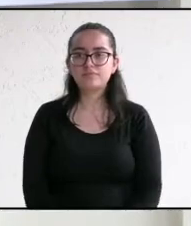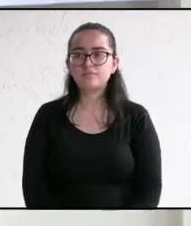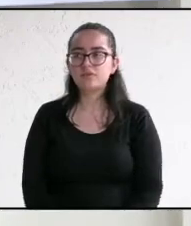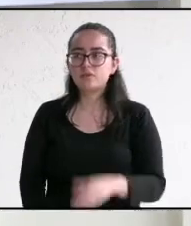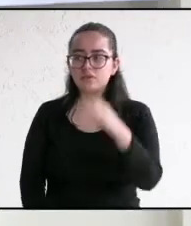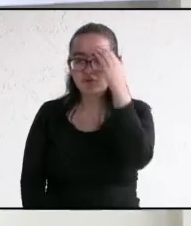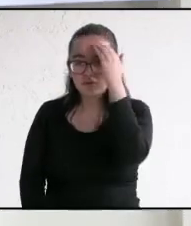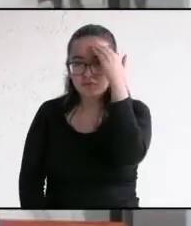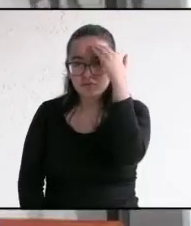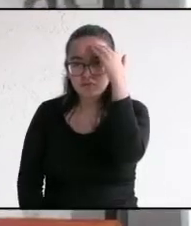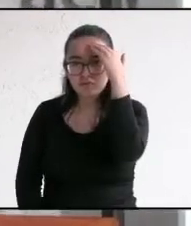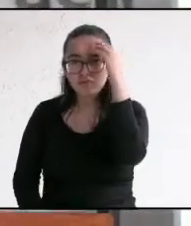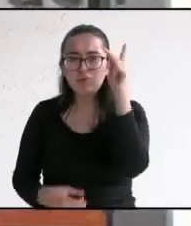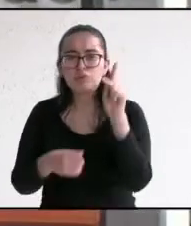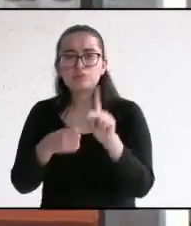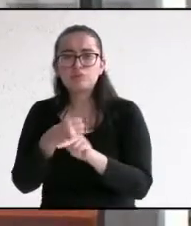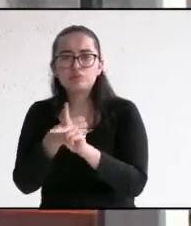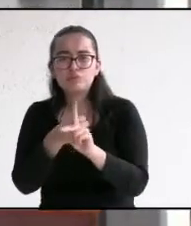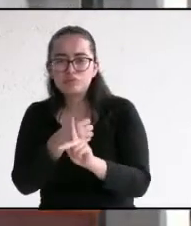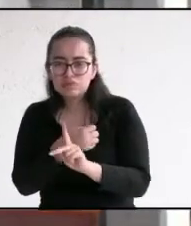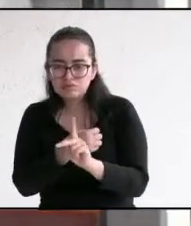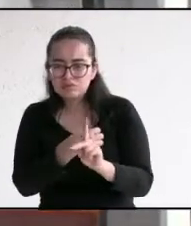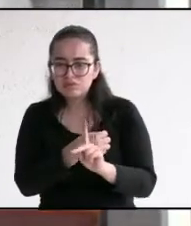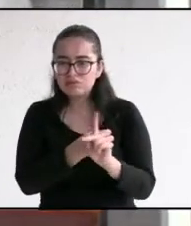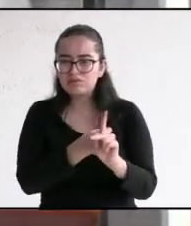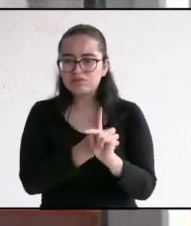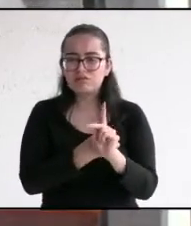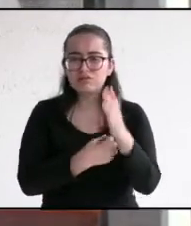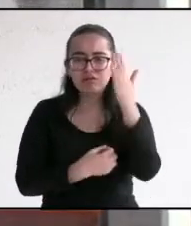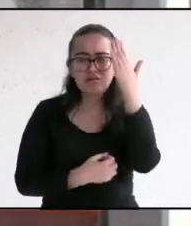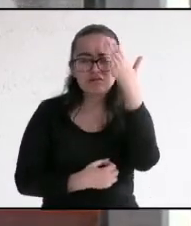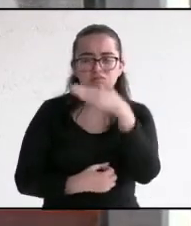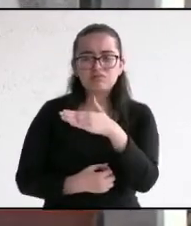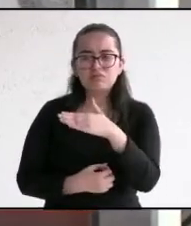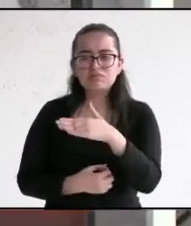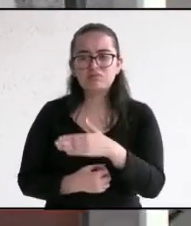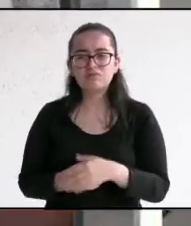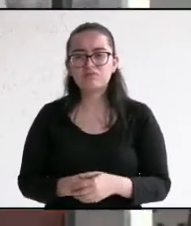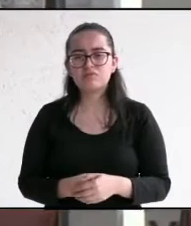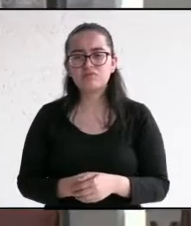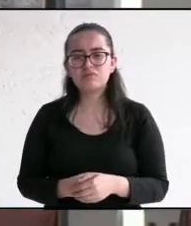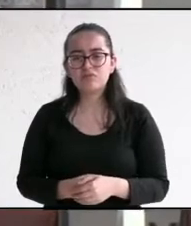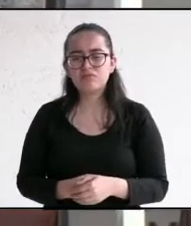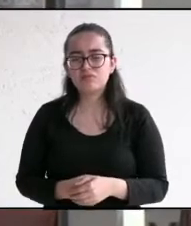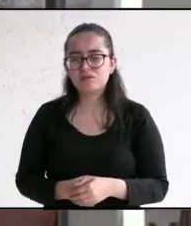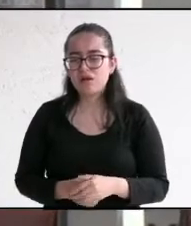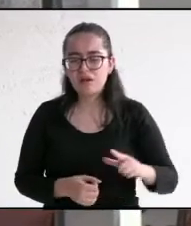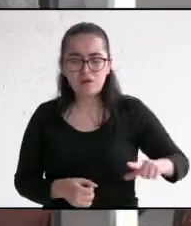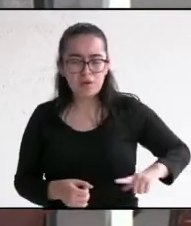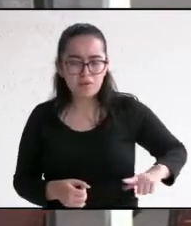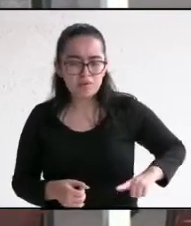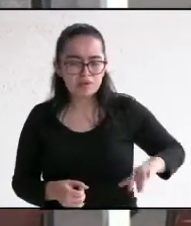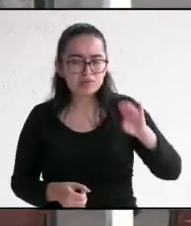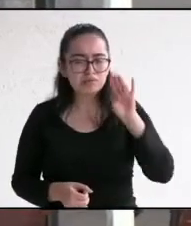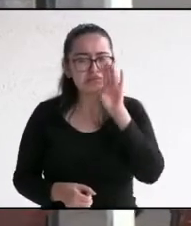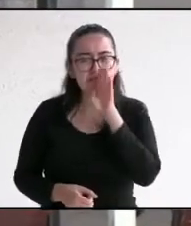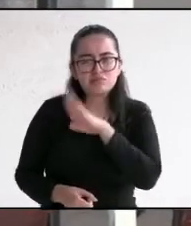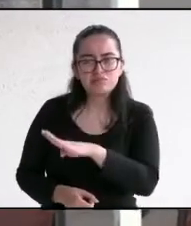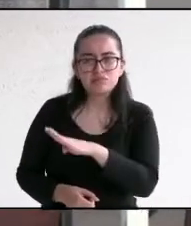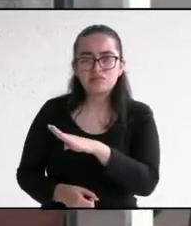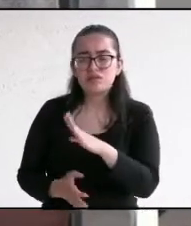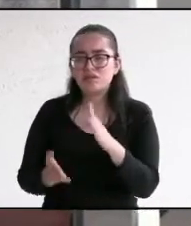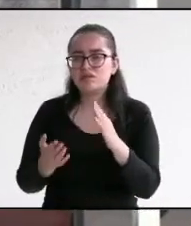problema social que vive Actopan. Sé que se ha agudizado en los últimos años por la mala administración actual y la injerencia de